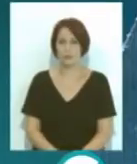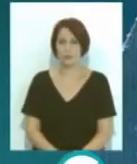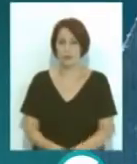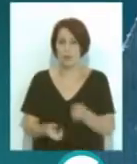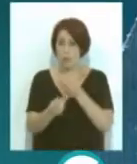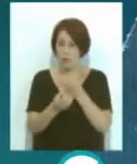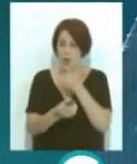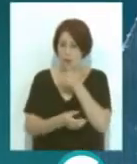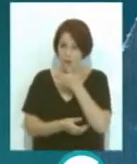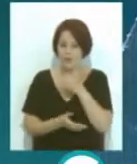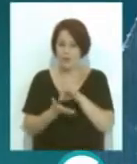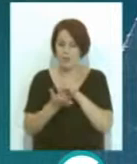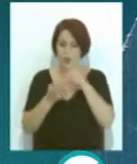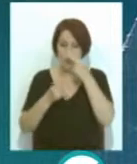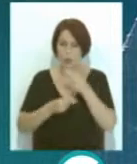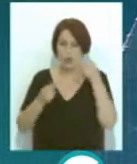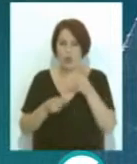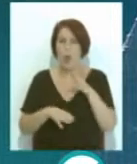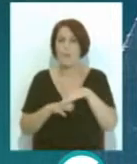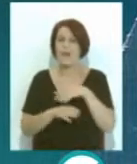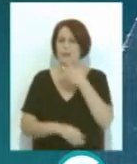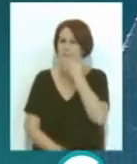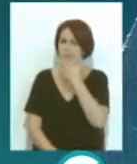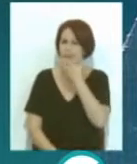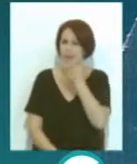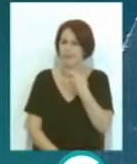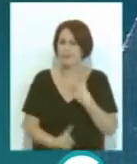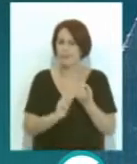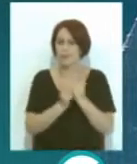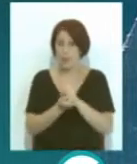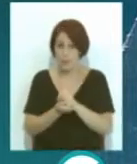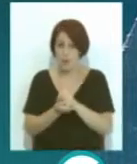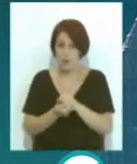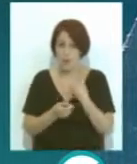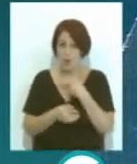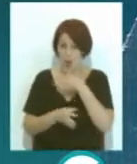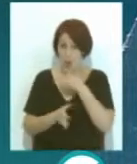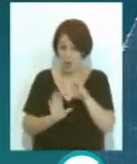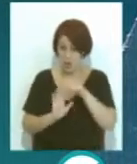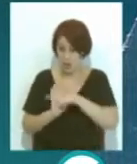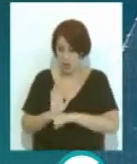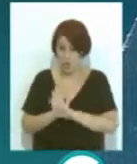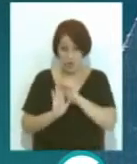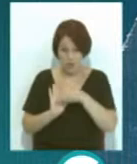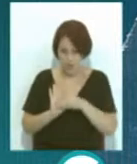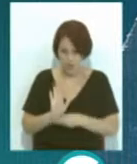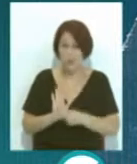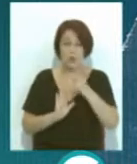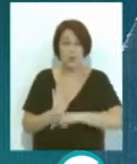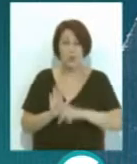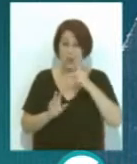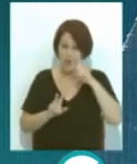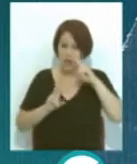Información ahora de servicio público para que conozcan las modificaciones que se han introducido en la normativa de revisión de